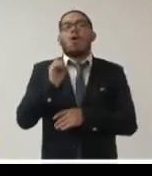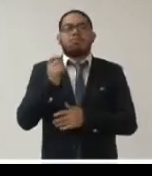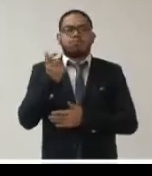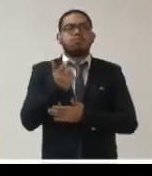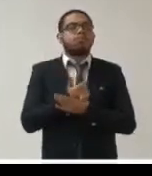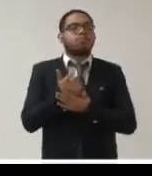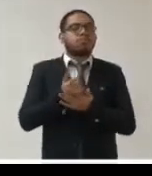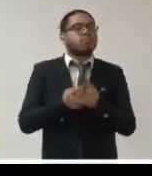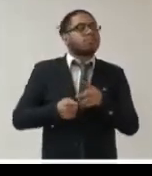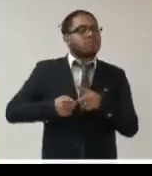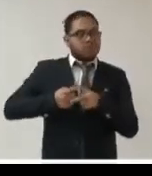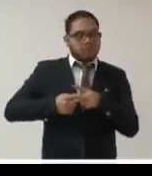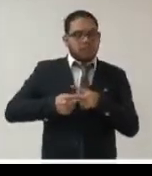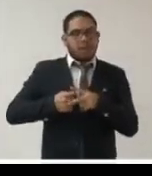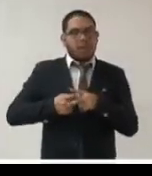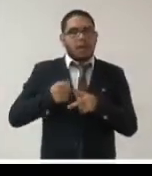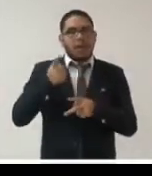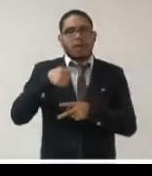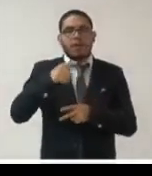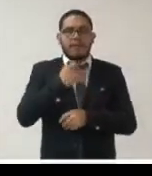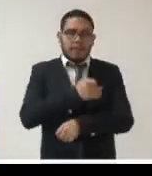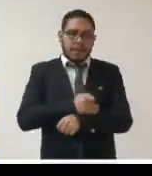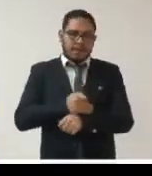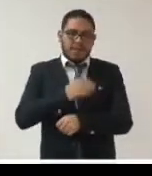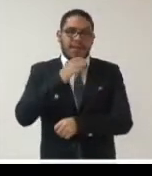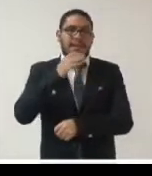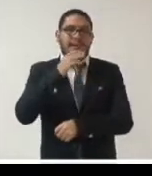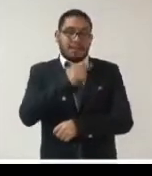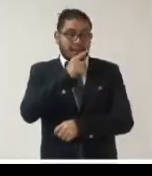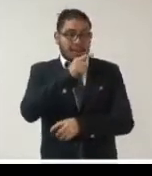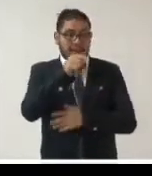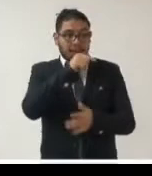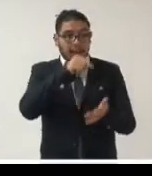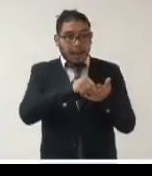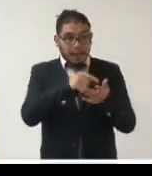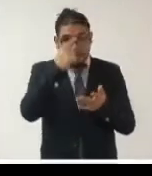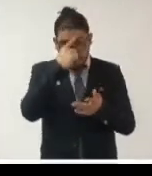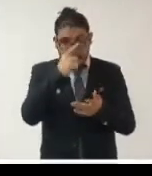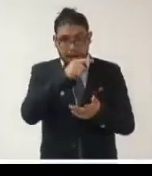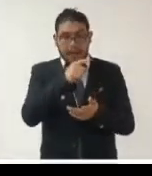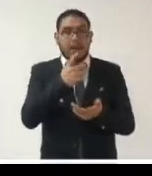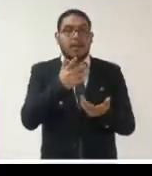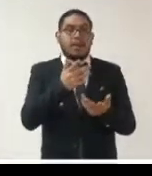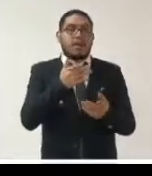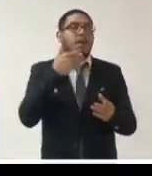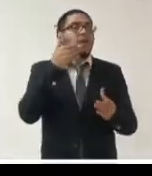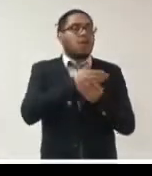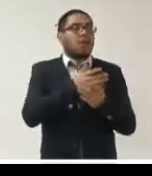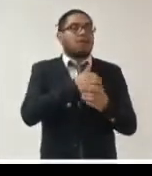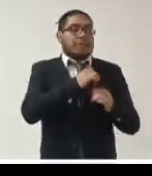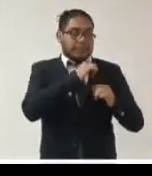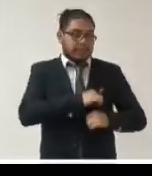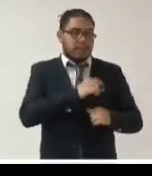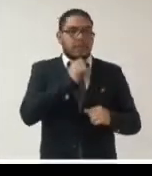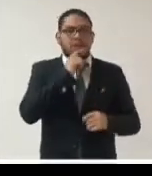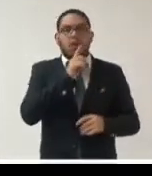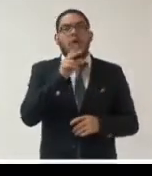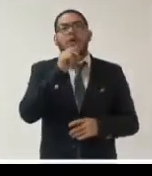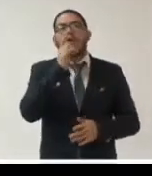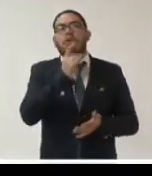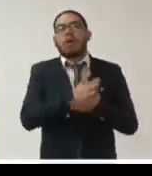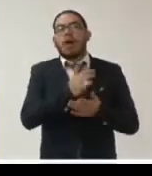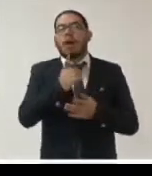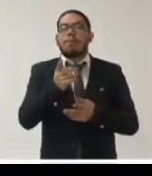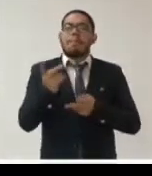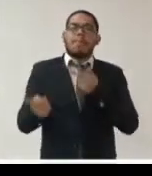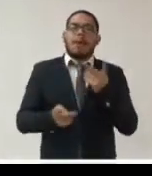entorno familiar o la dirección específica para efectos de una fiscalización de una rendición de cuentas bastaban algunos rubros